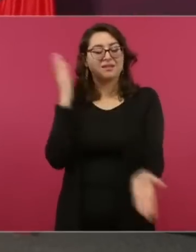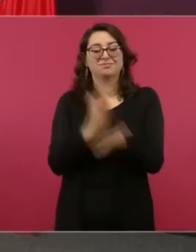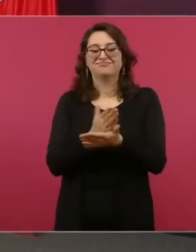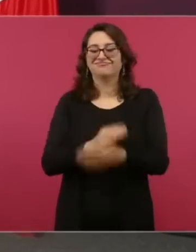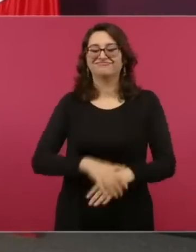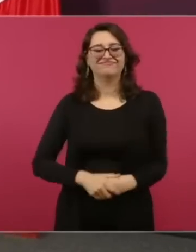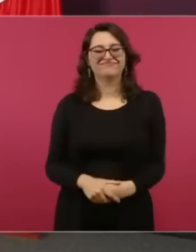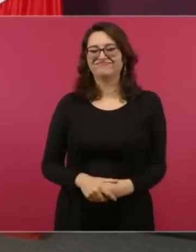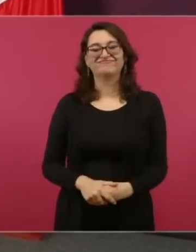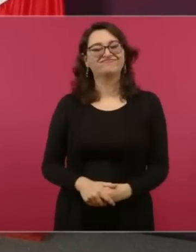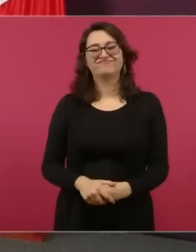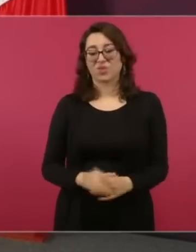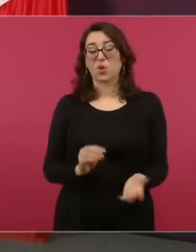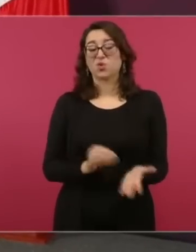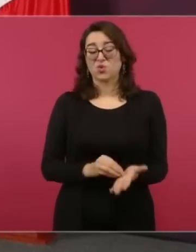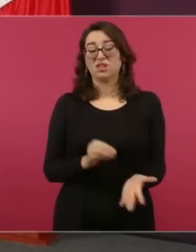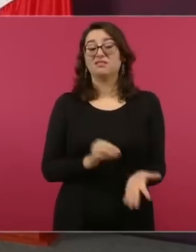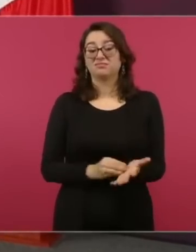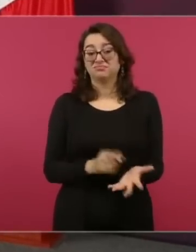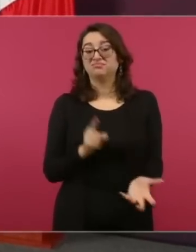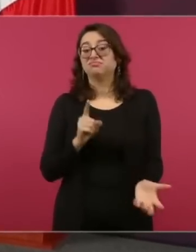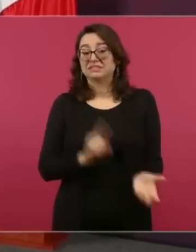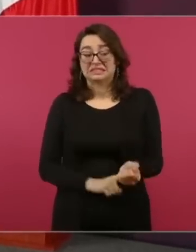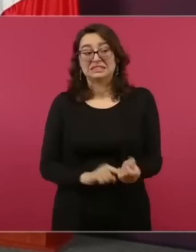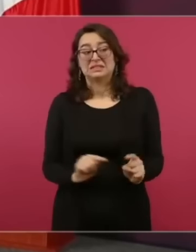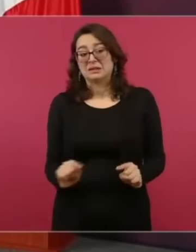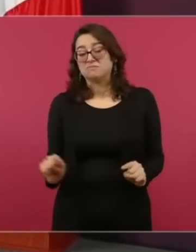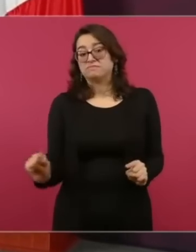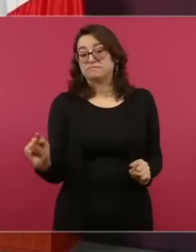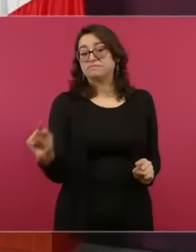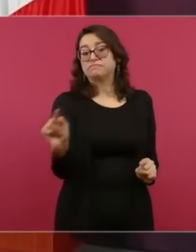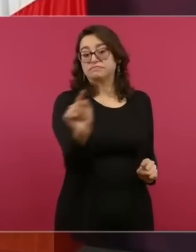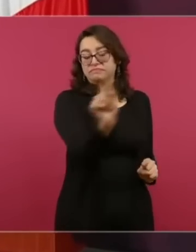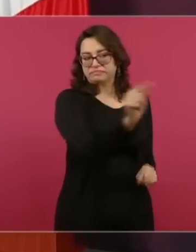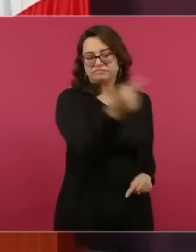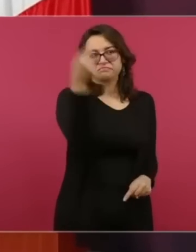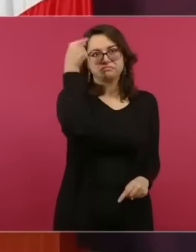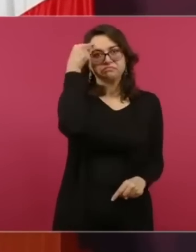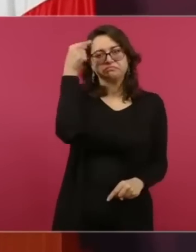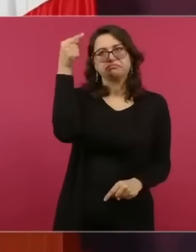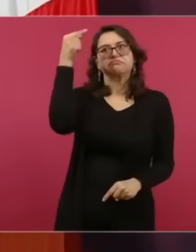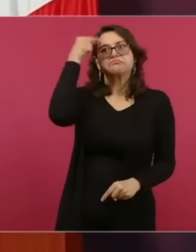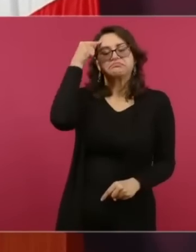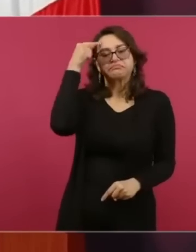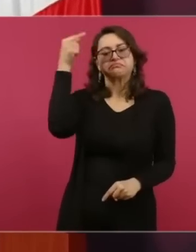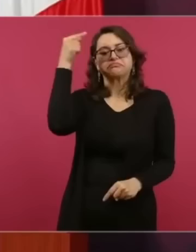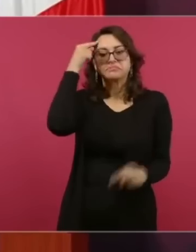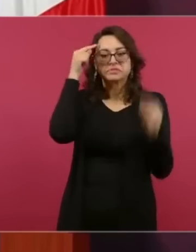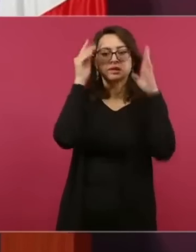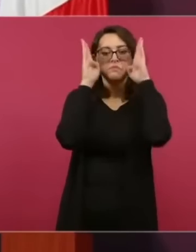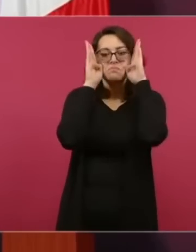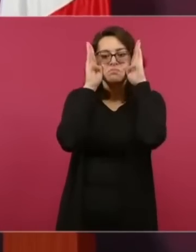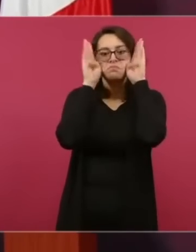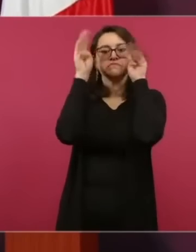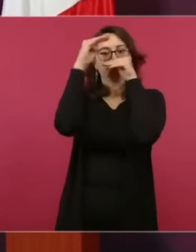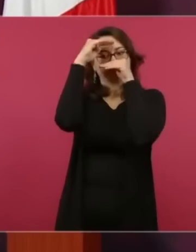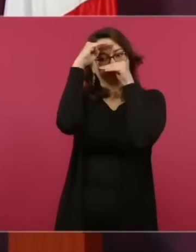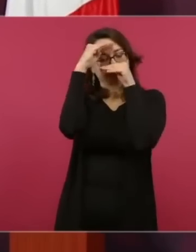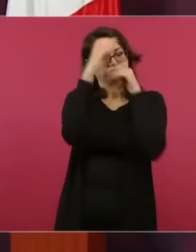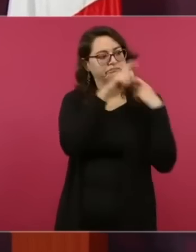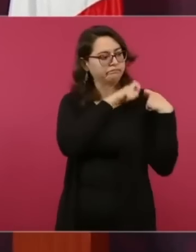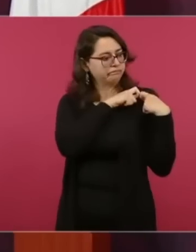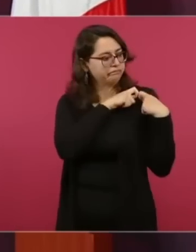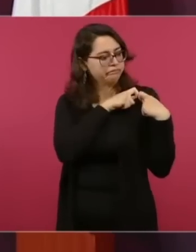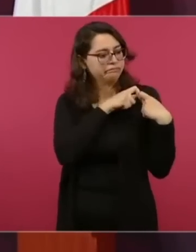siguió existiendo, se mantuvo durante el periodo